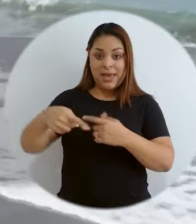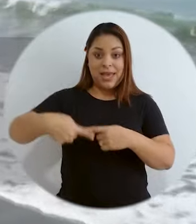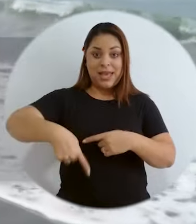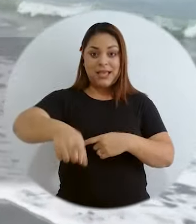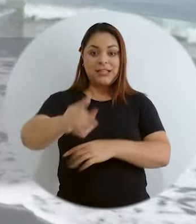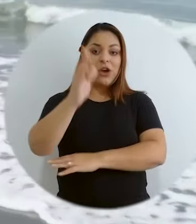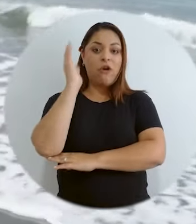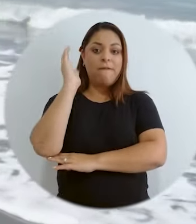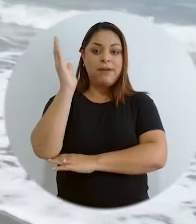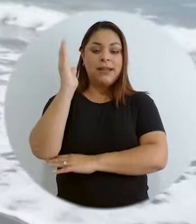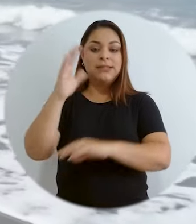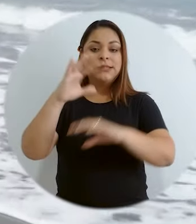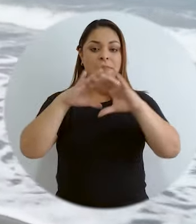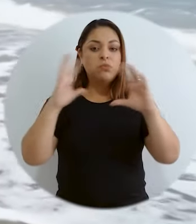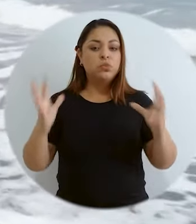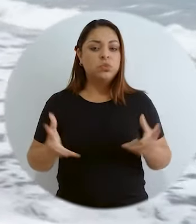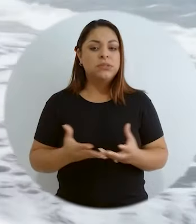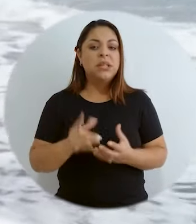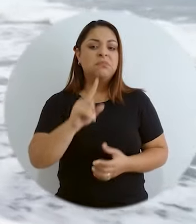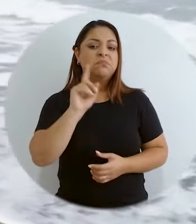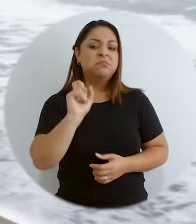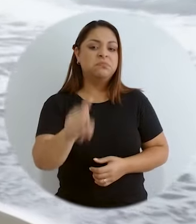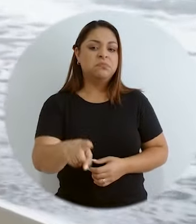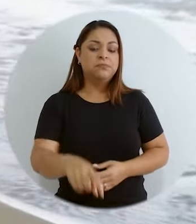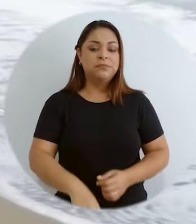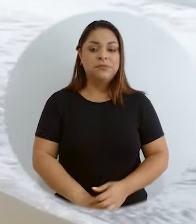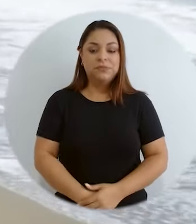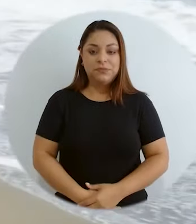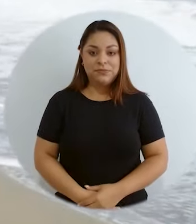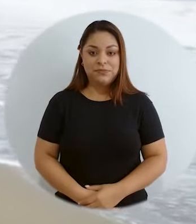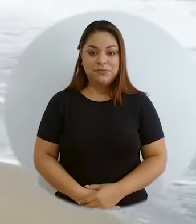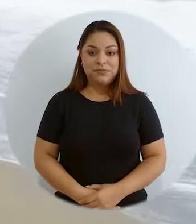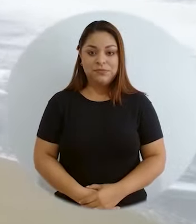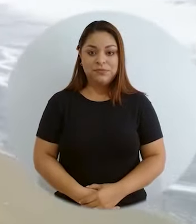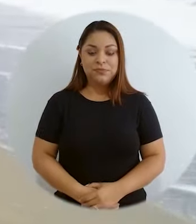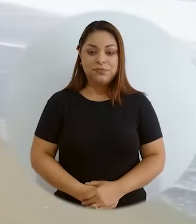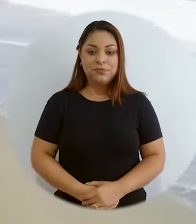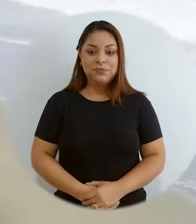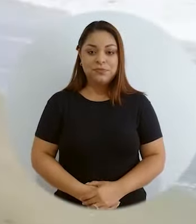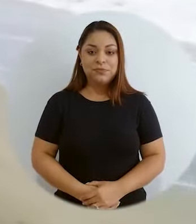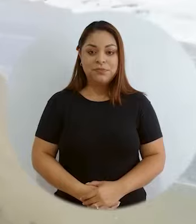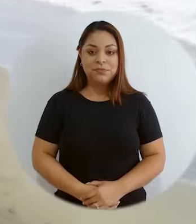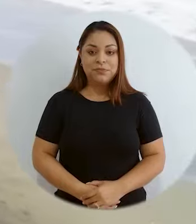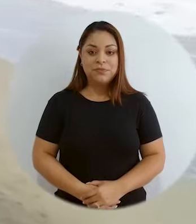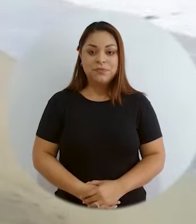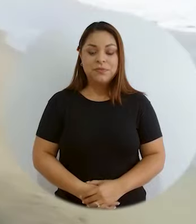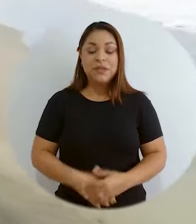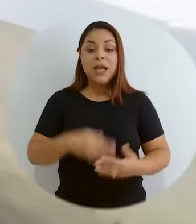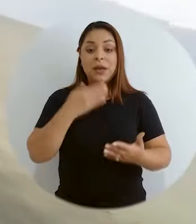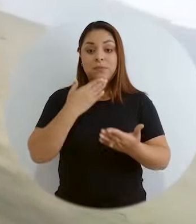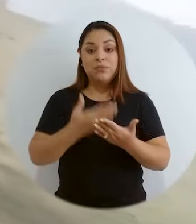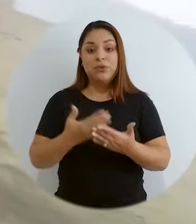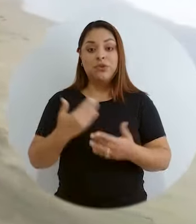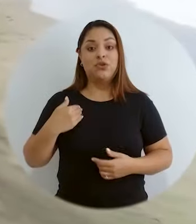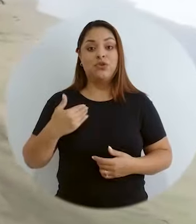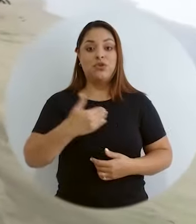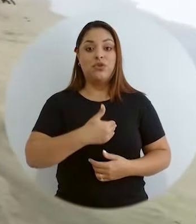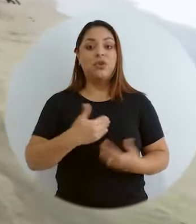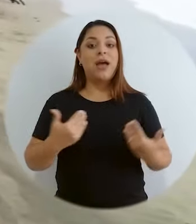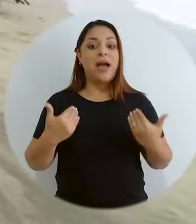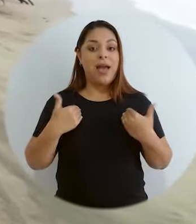a poner sobre la mesa a esta conferencia mundial de los océanos? Bueno, nosotros tenemos